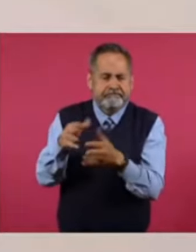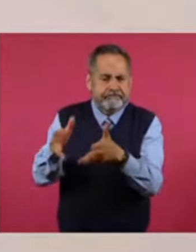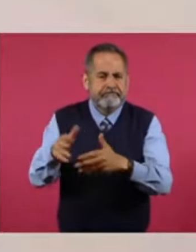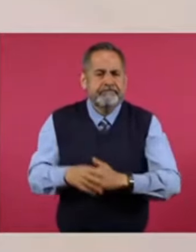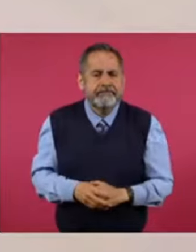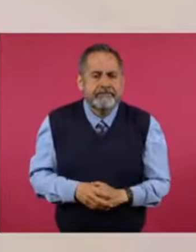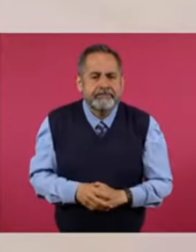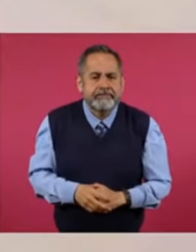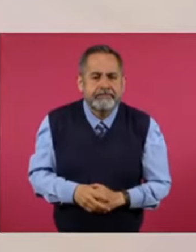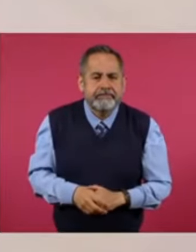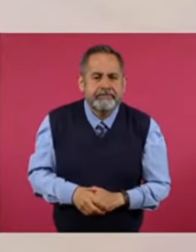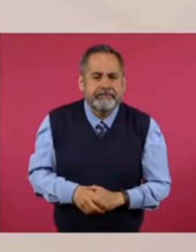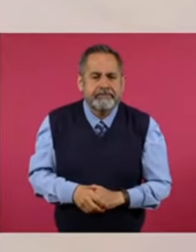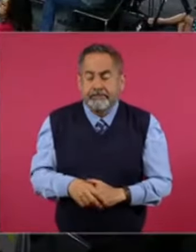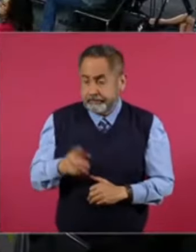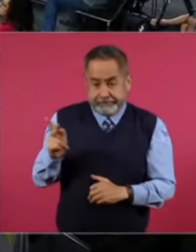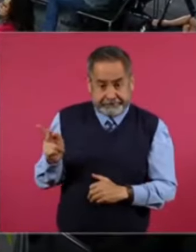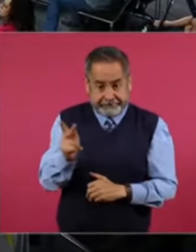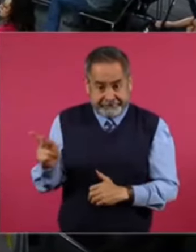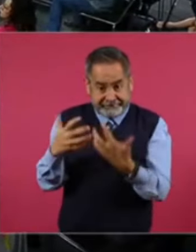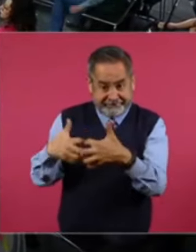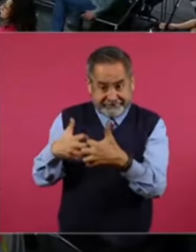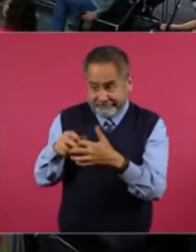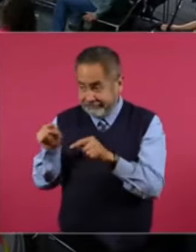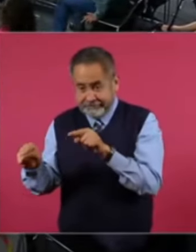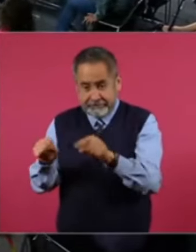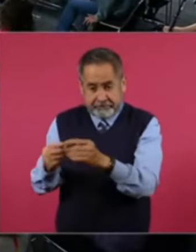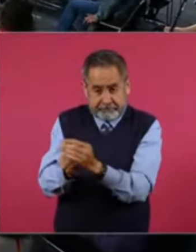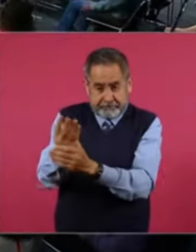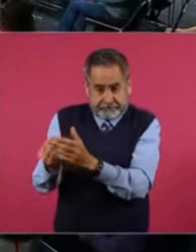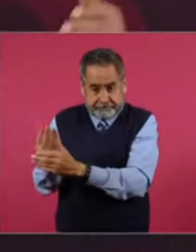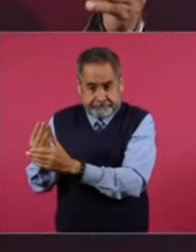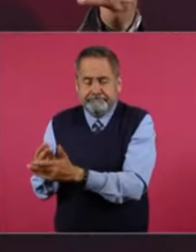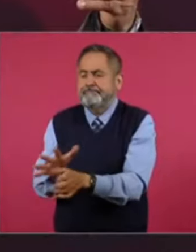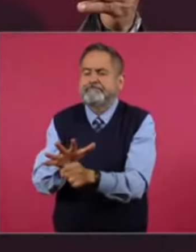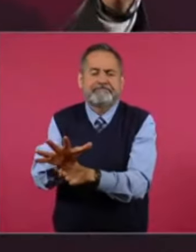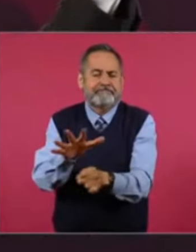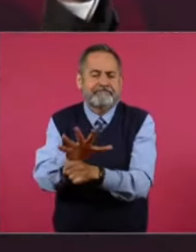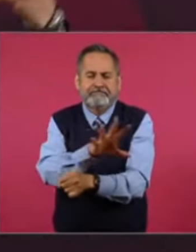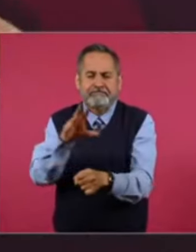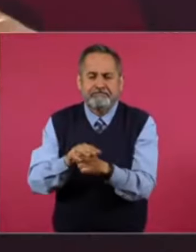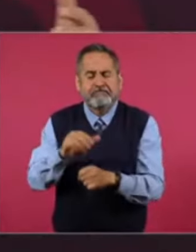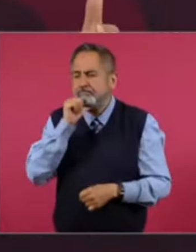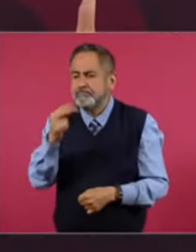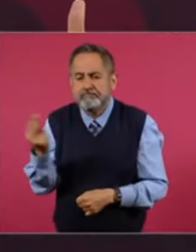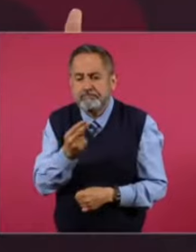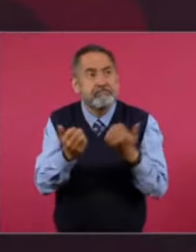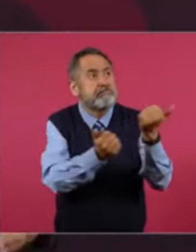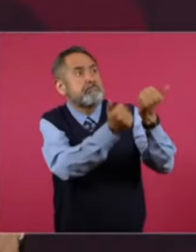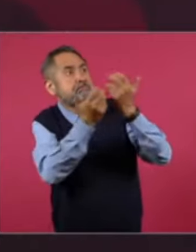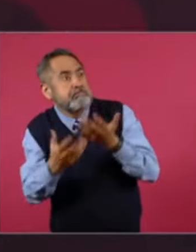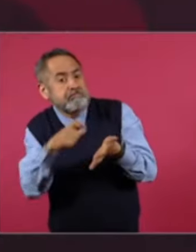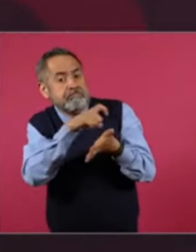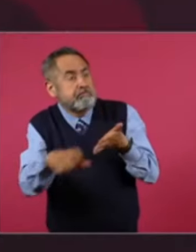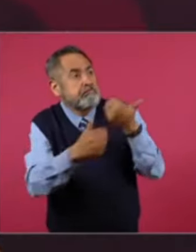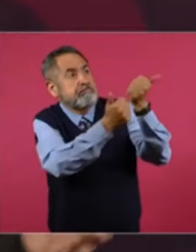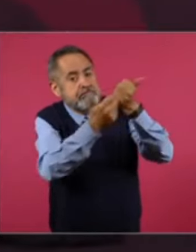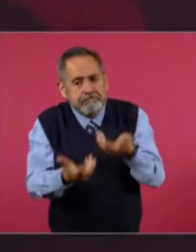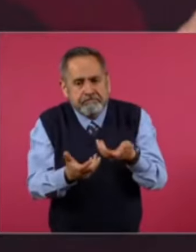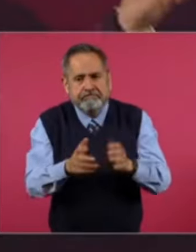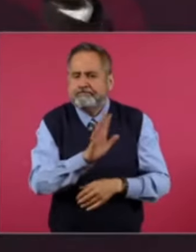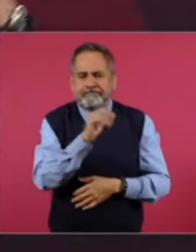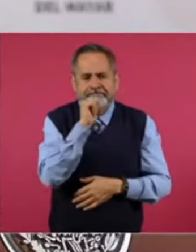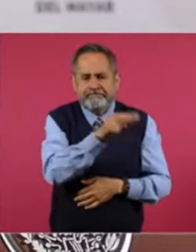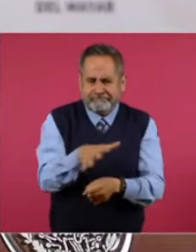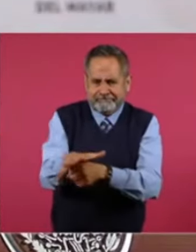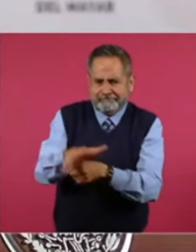Pero ya con. Estas dos plantas. Nuevas. Vamos a ser autosuficientes. Es decir. Ya no se